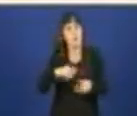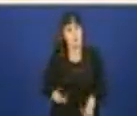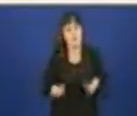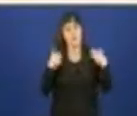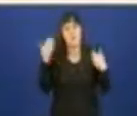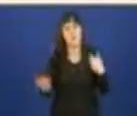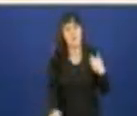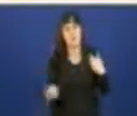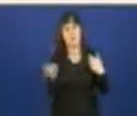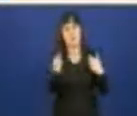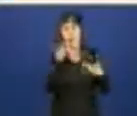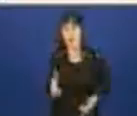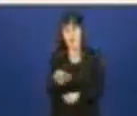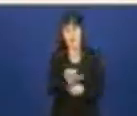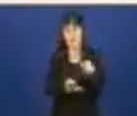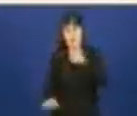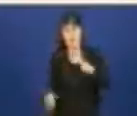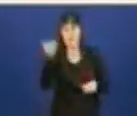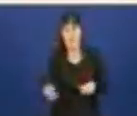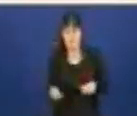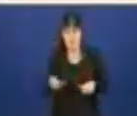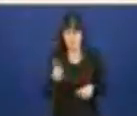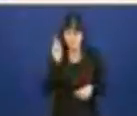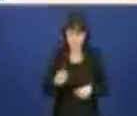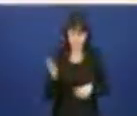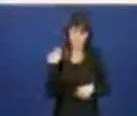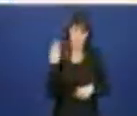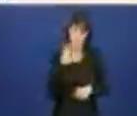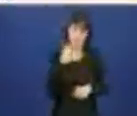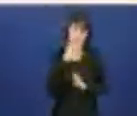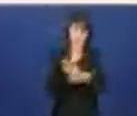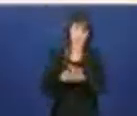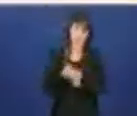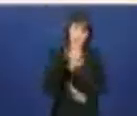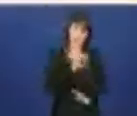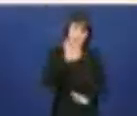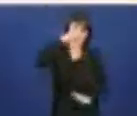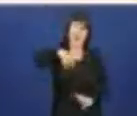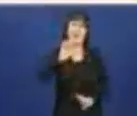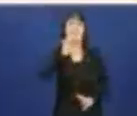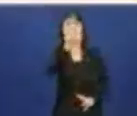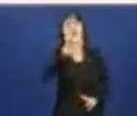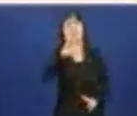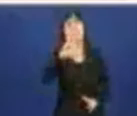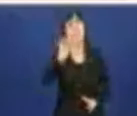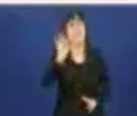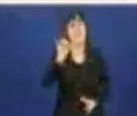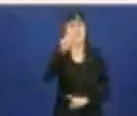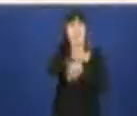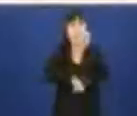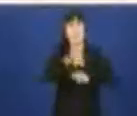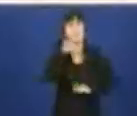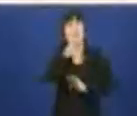que voste ten a partir de agora. Decía o señor Santalices que lle preocupaba que non faláramos dos pacientes, pois simos falar dos